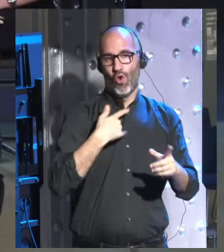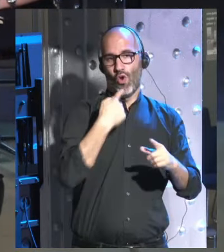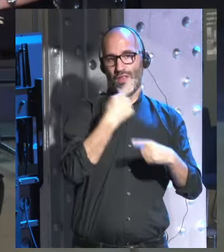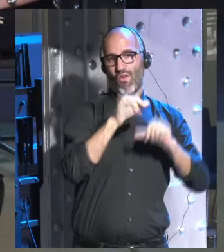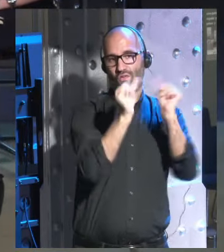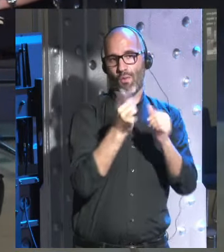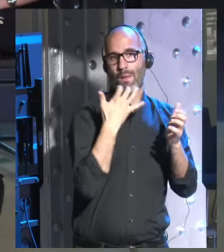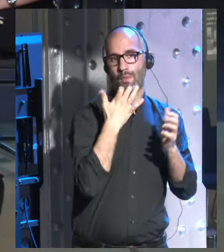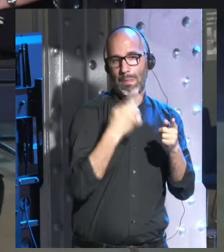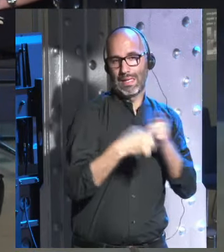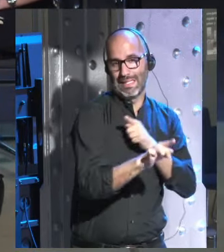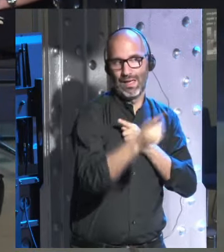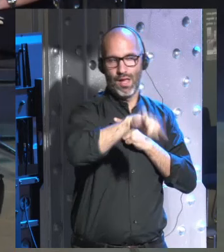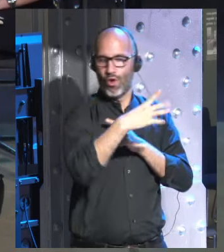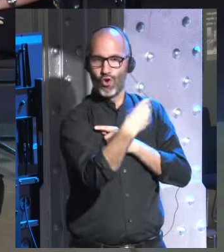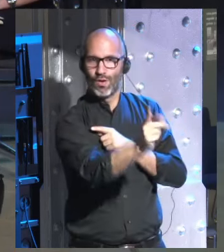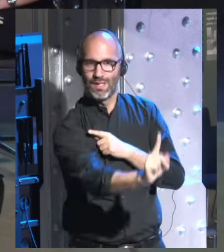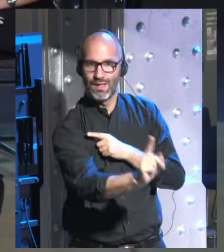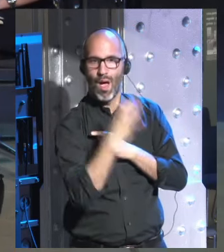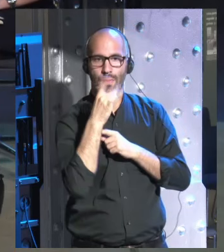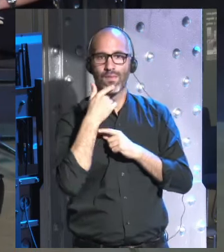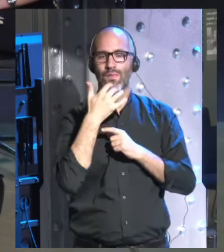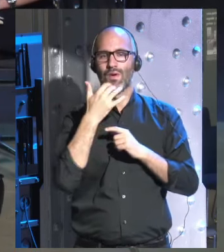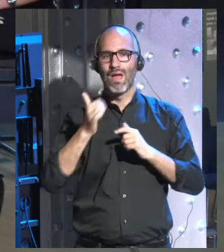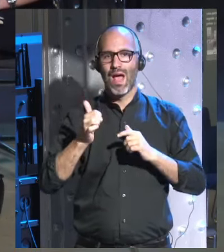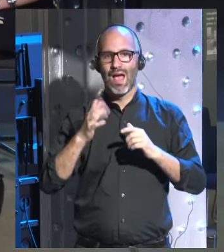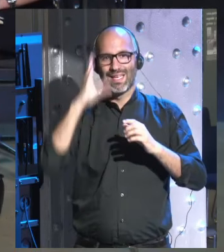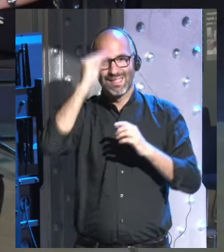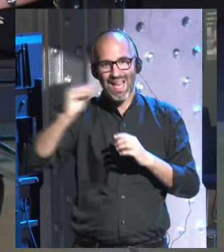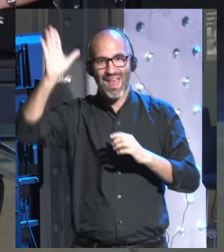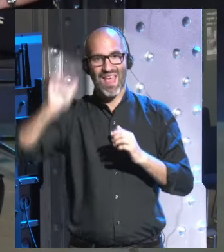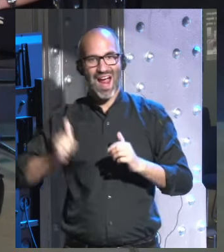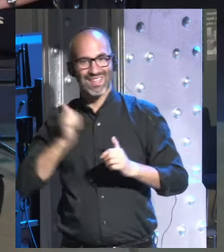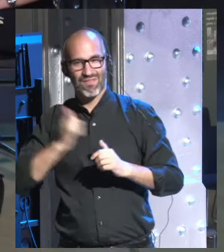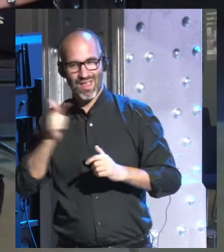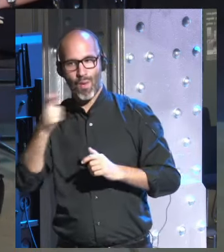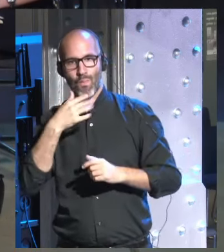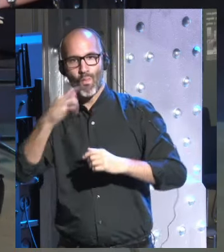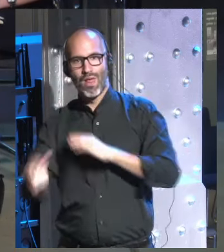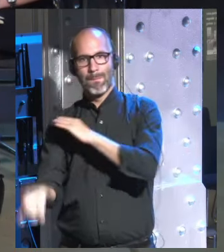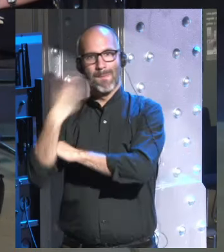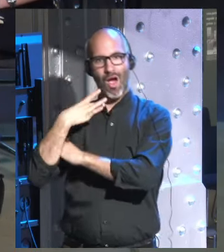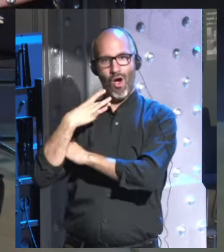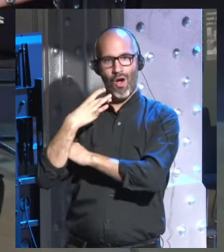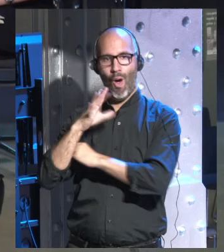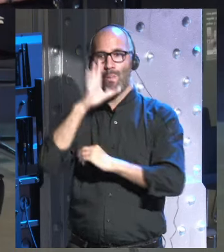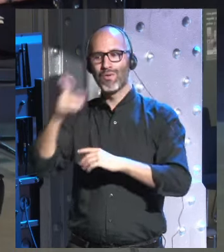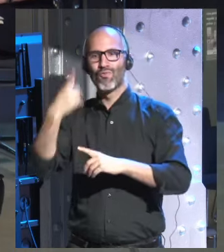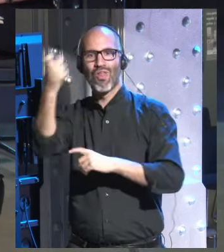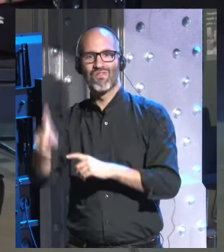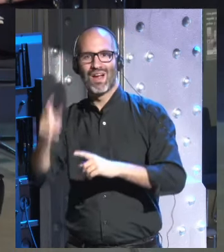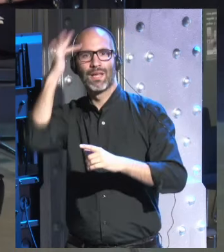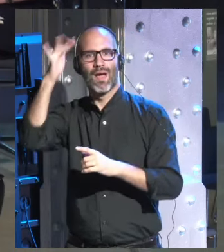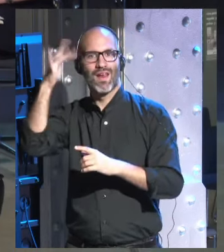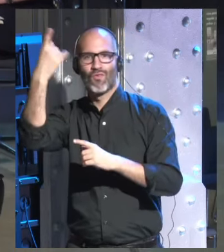que es una ironía la inteligencia artificial podría ser mucho mejor que yo mismo porque no necesita